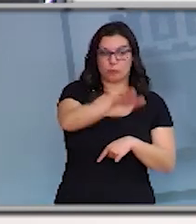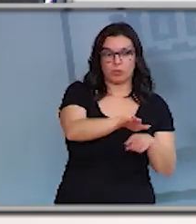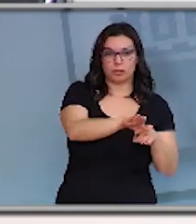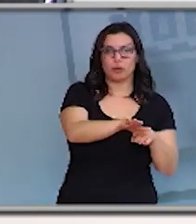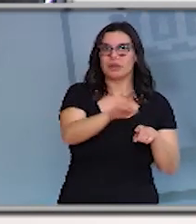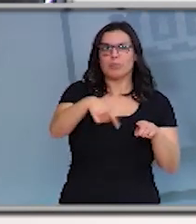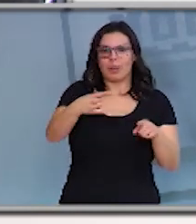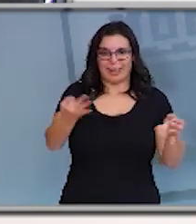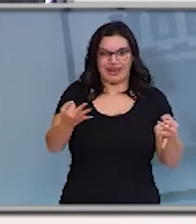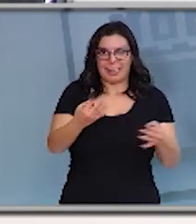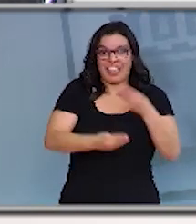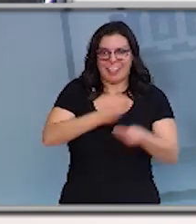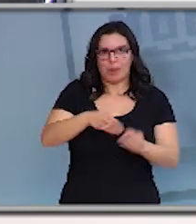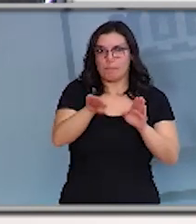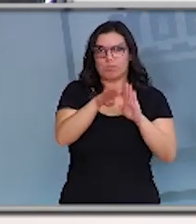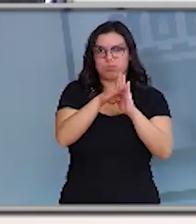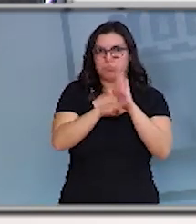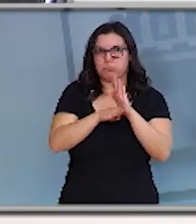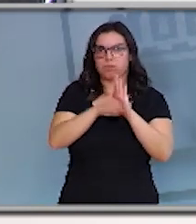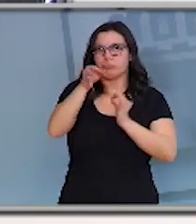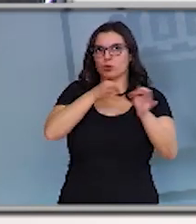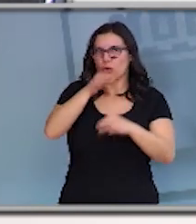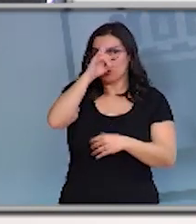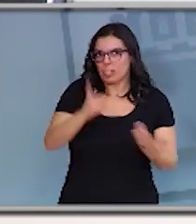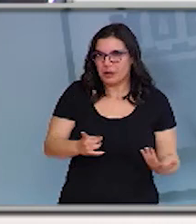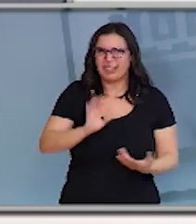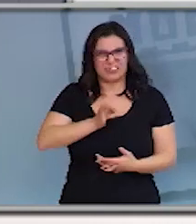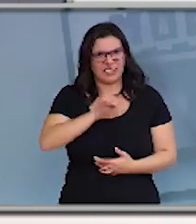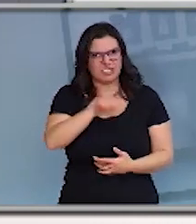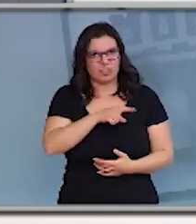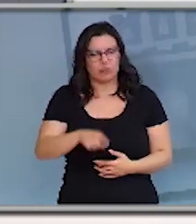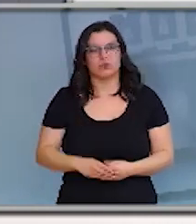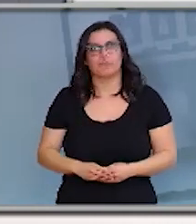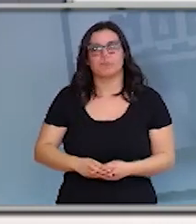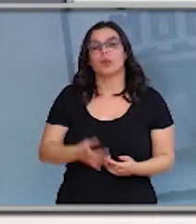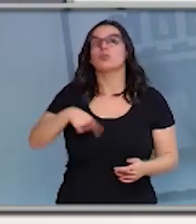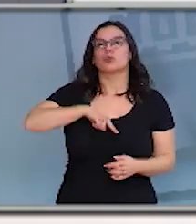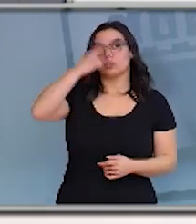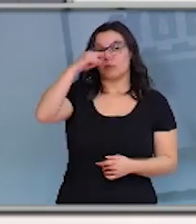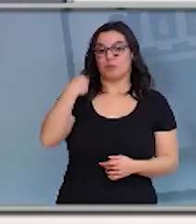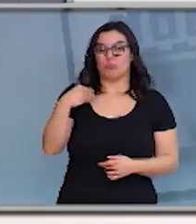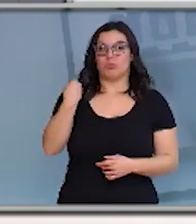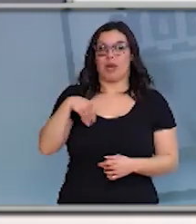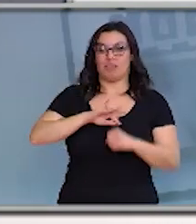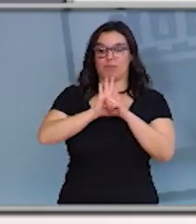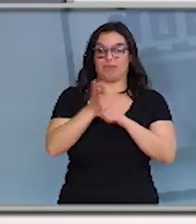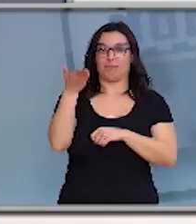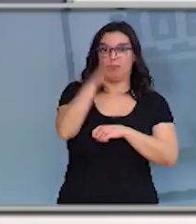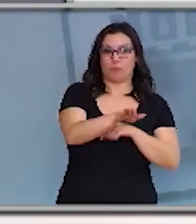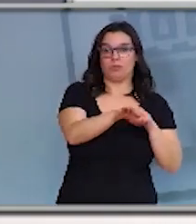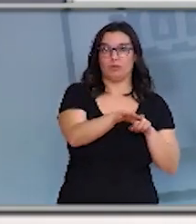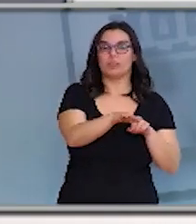problema? Consejera Lo que nos consta es que el protocolo de manejo de cadáveres en el caso de